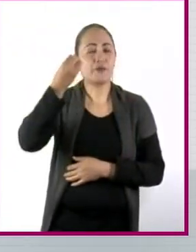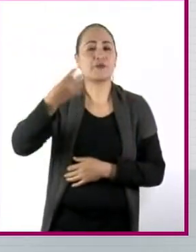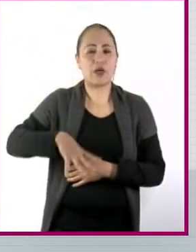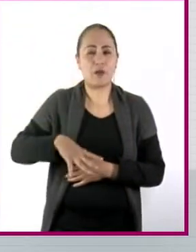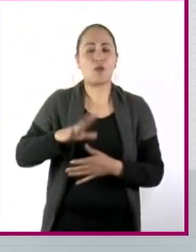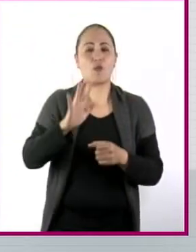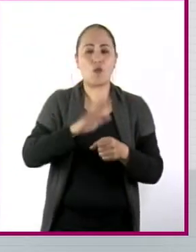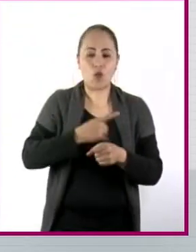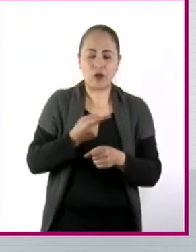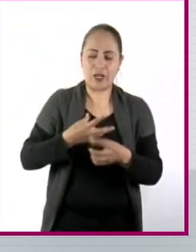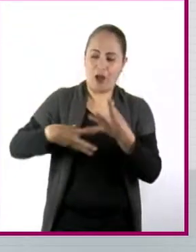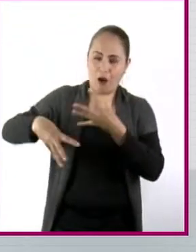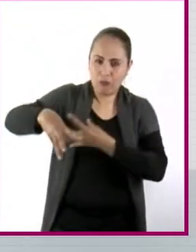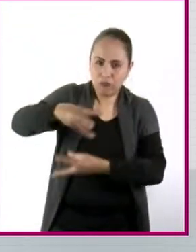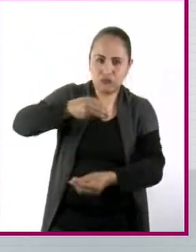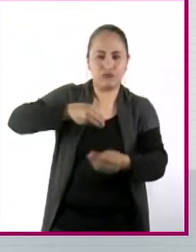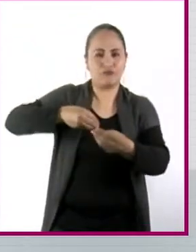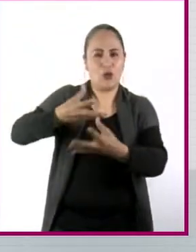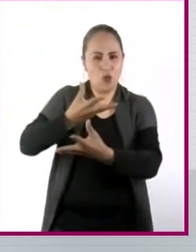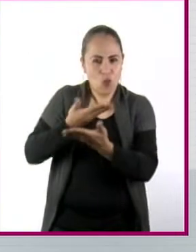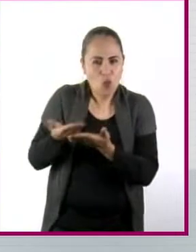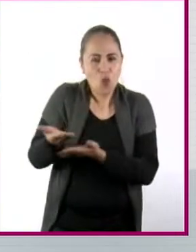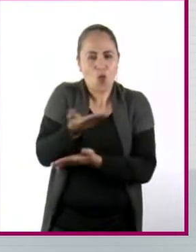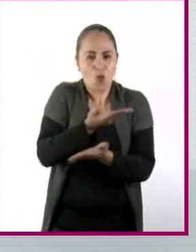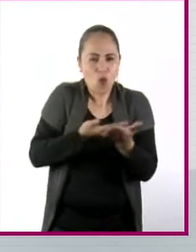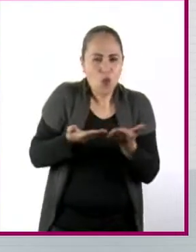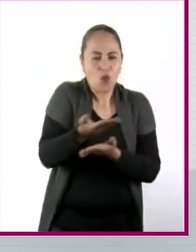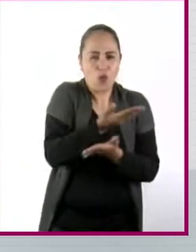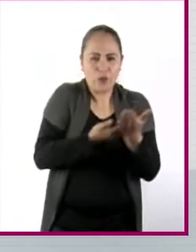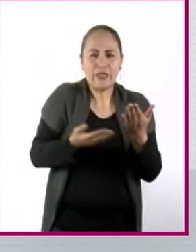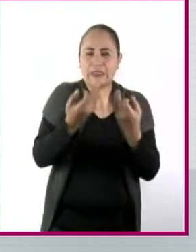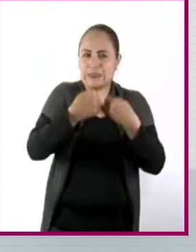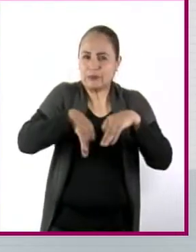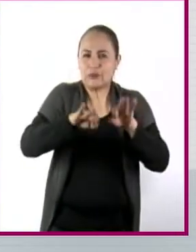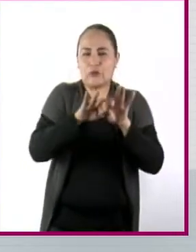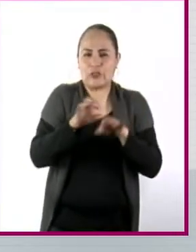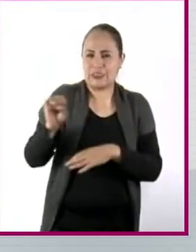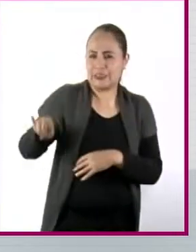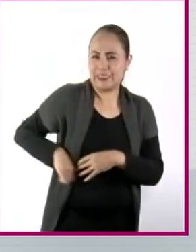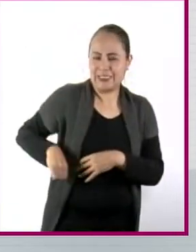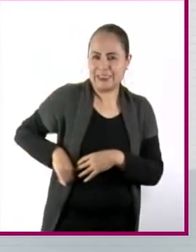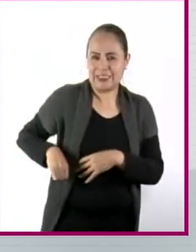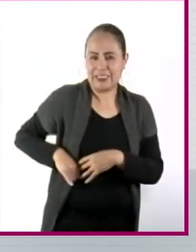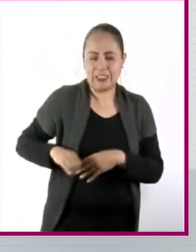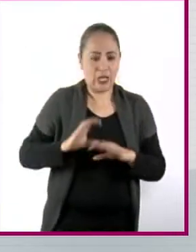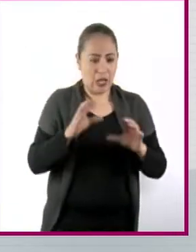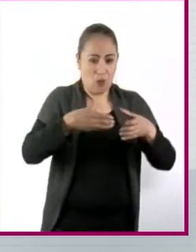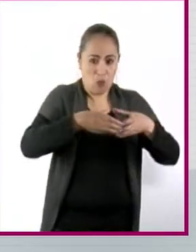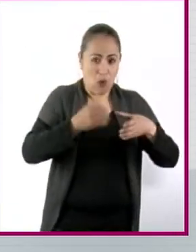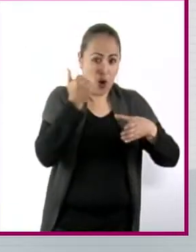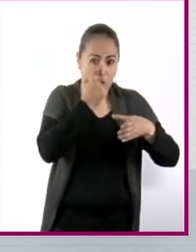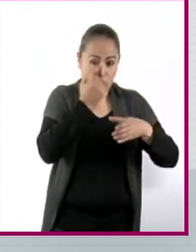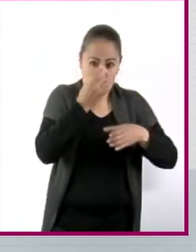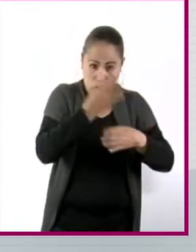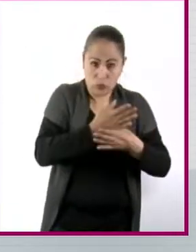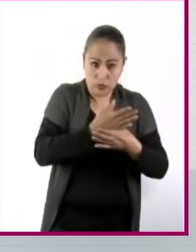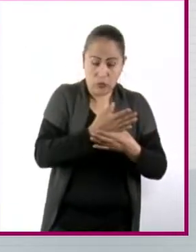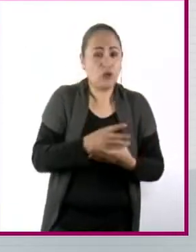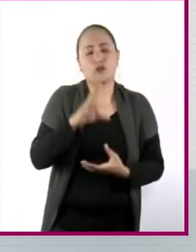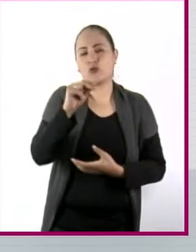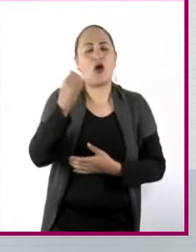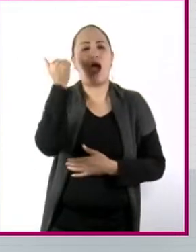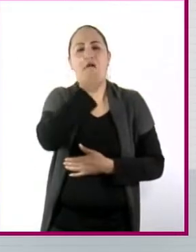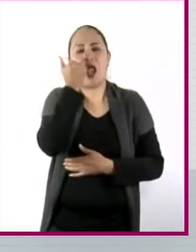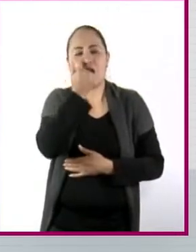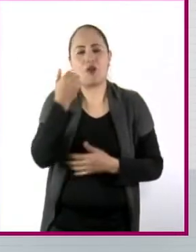una sinergia muy interesante, ¿no? Con toda la comunidad, o no solamente estudiantes, también vas de la mano con profesores